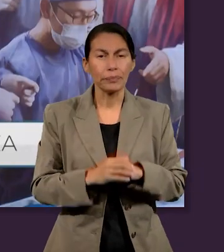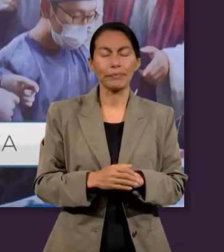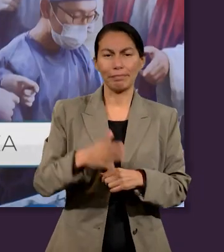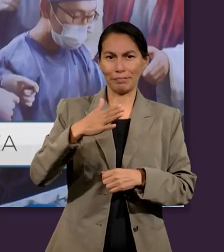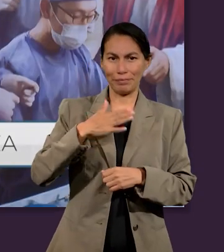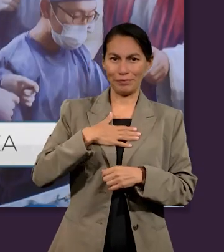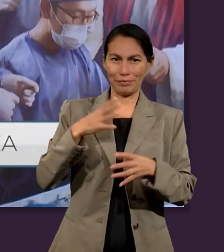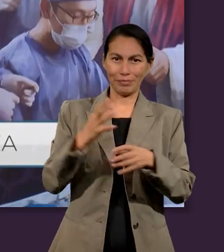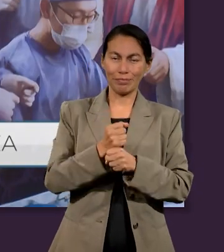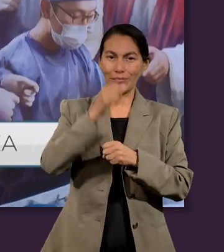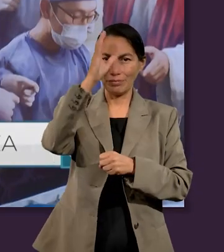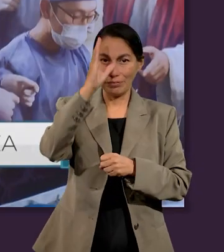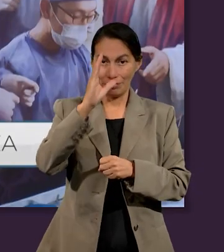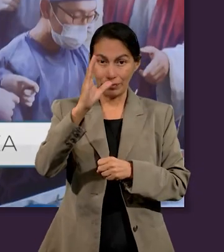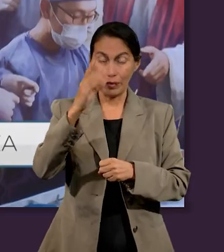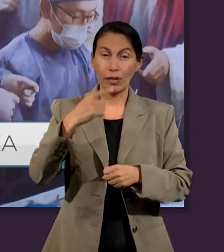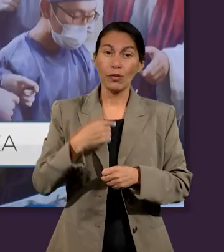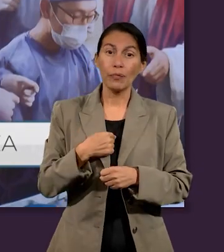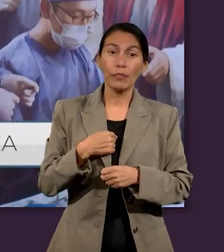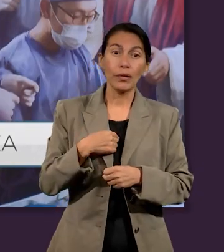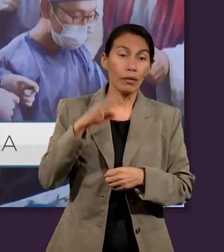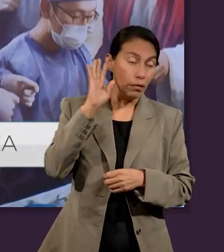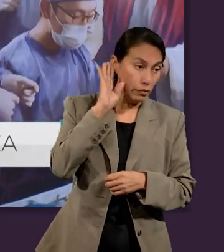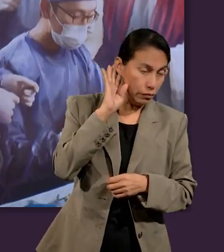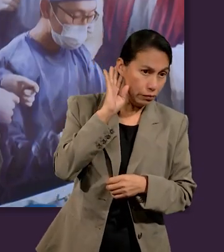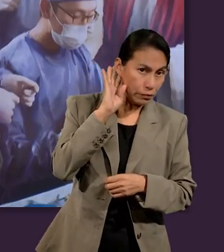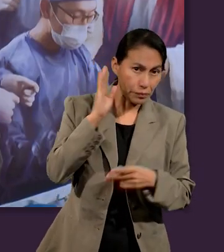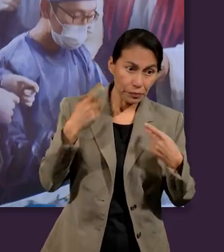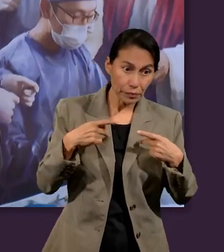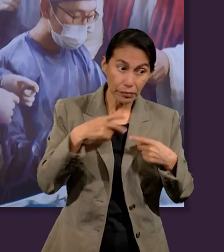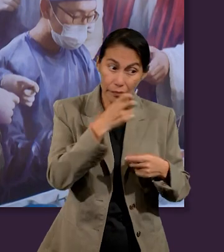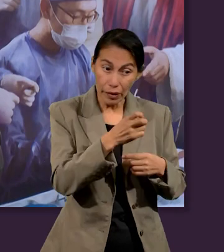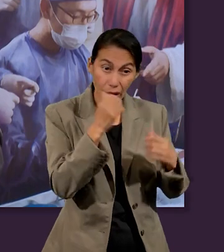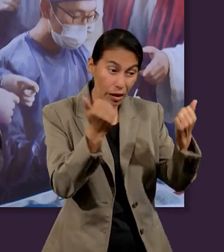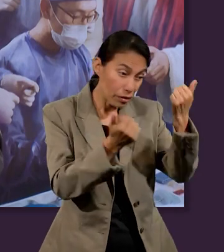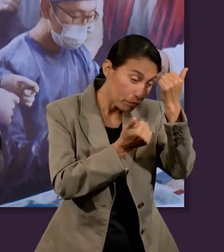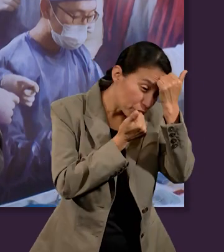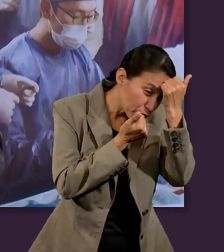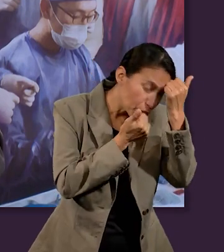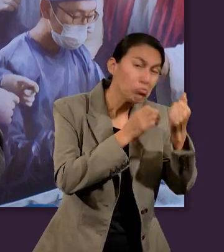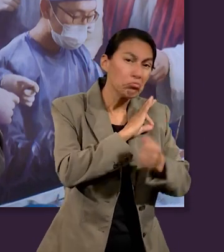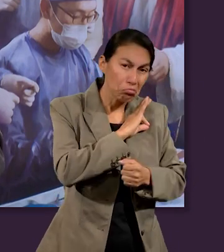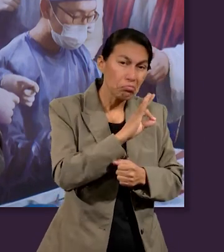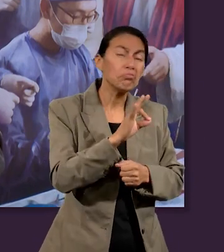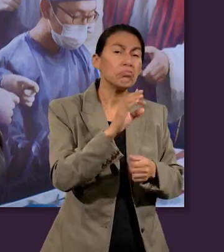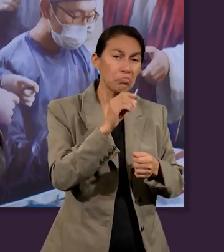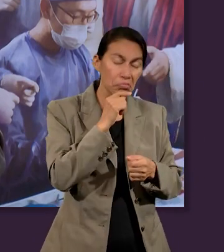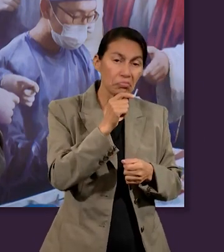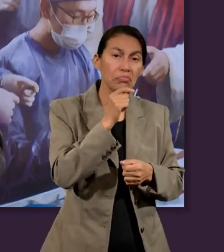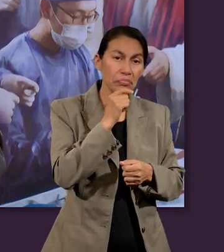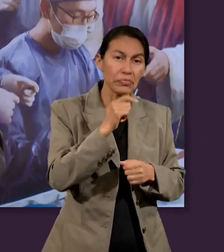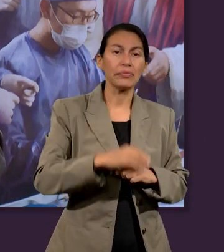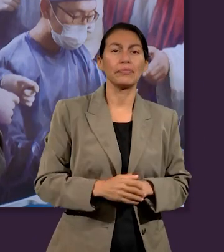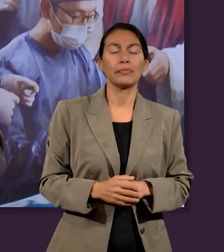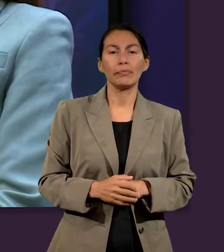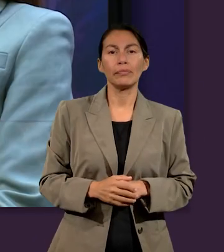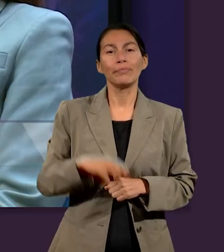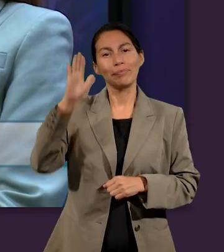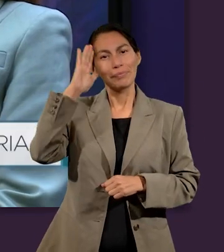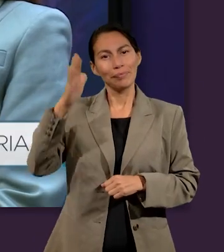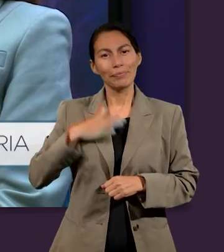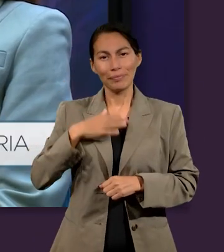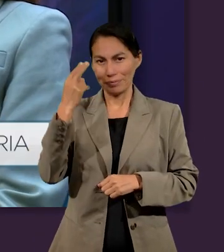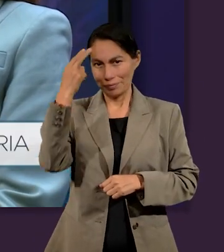nombre es Chiprián Mojorea y lo que yo he escuchado es que todavía se pueden arrepentir. Hola, yo soy